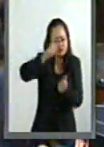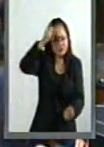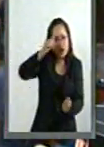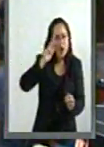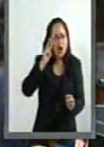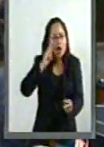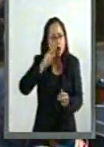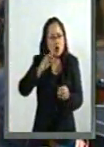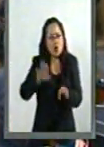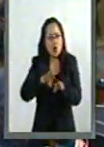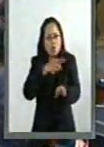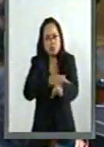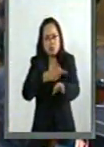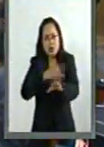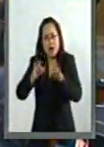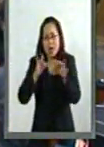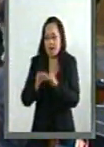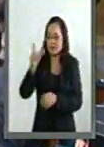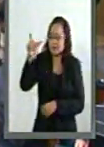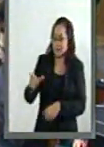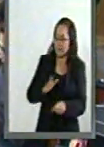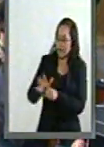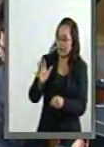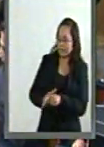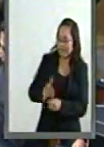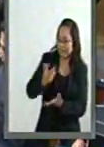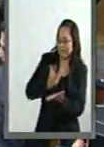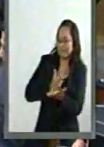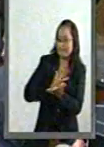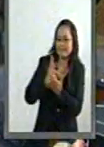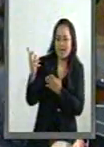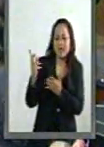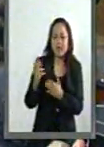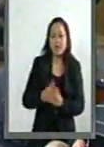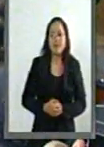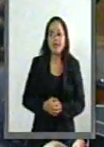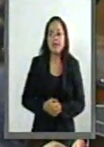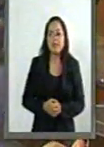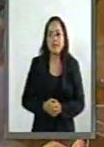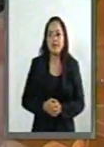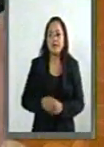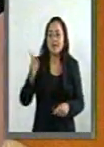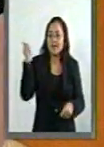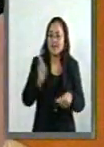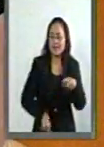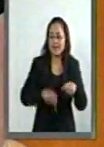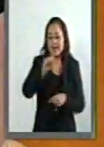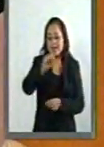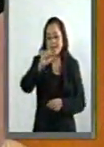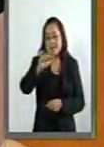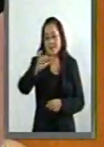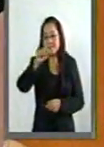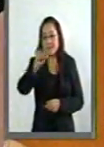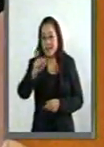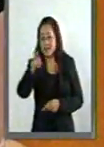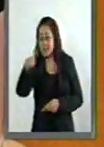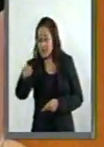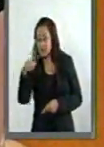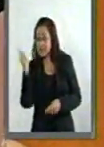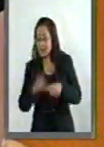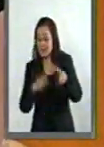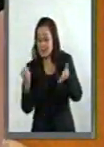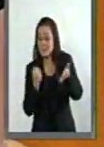Qué guasón tan grotesco. No le quitó la marca SAT a sus poderosas armas.